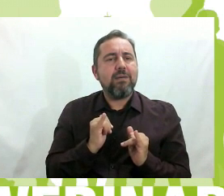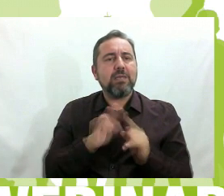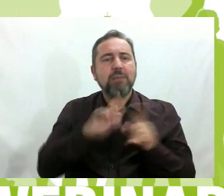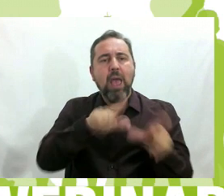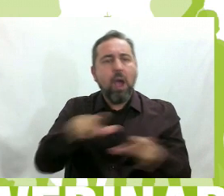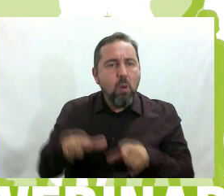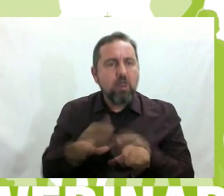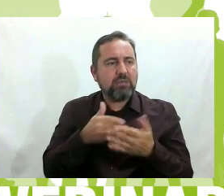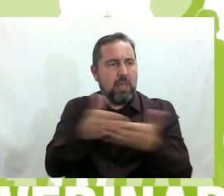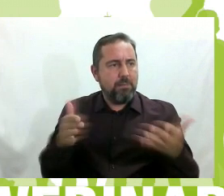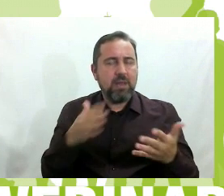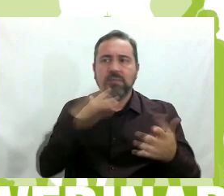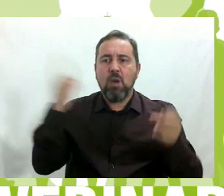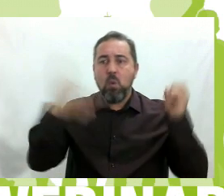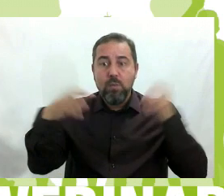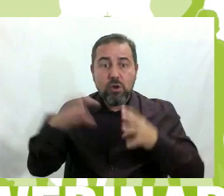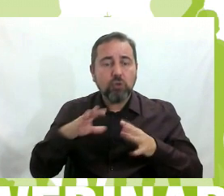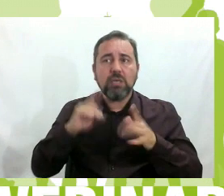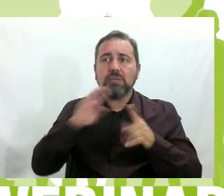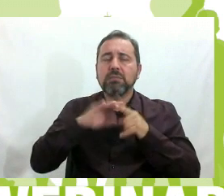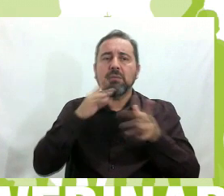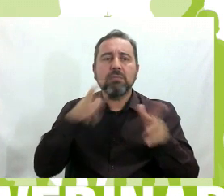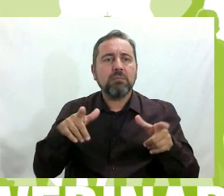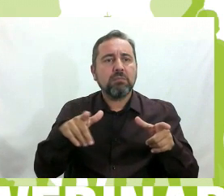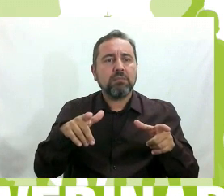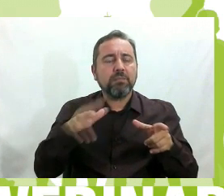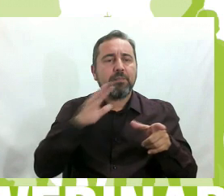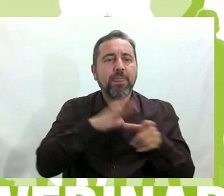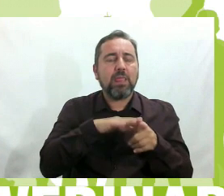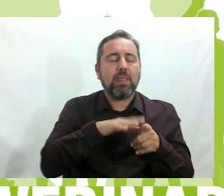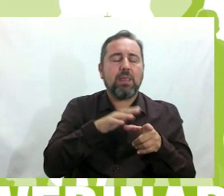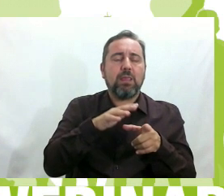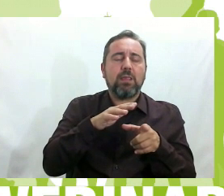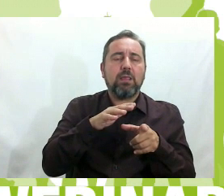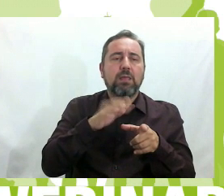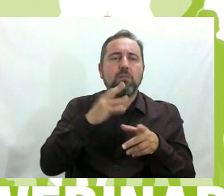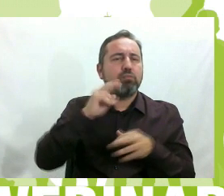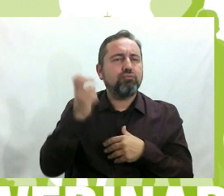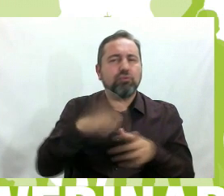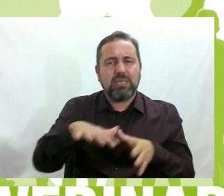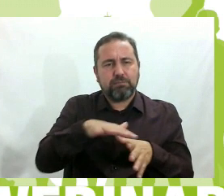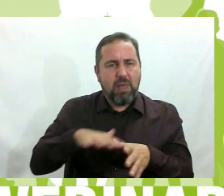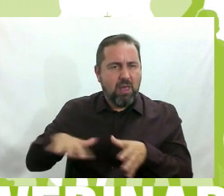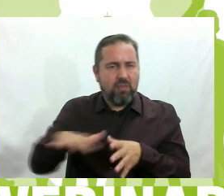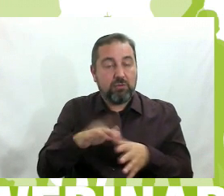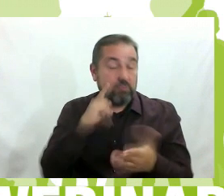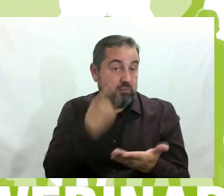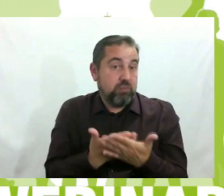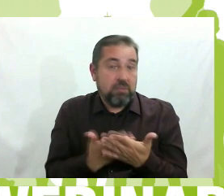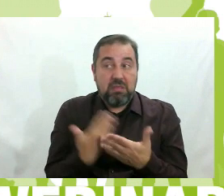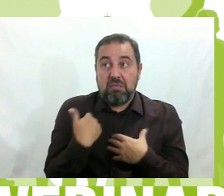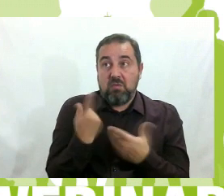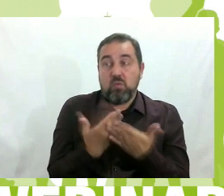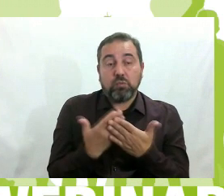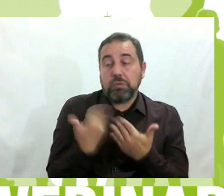amplias, luminosas, bien orientadas y tenemos múltiples espacios. Prueba de ello es que hace unos